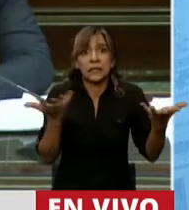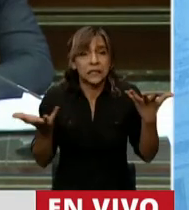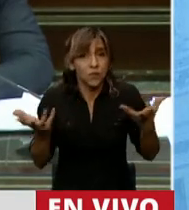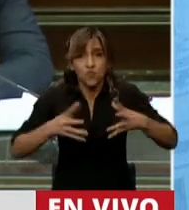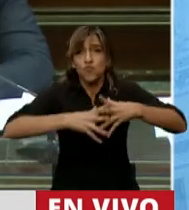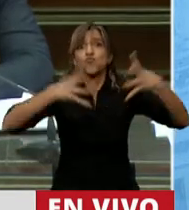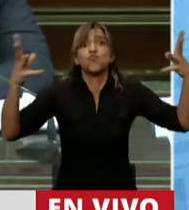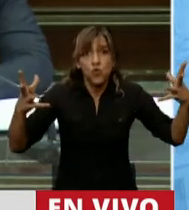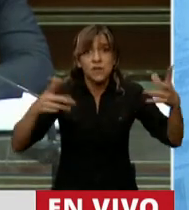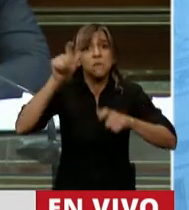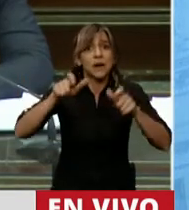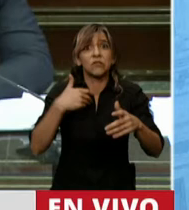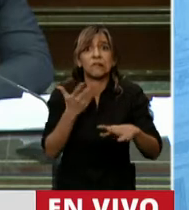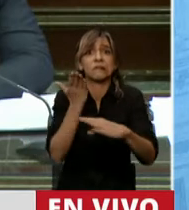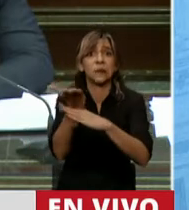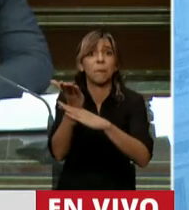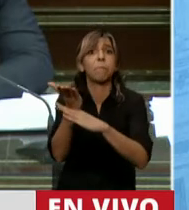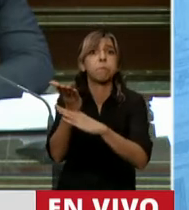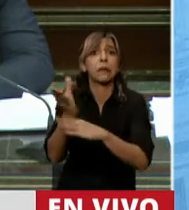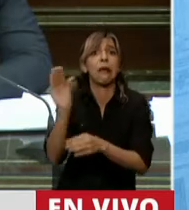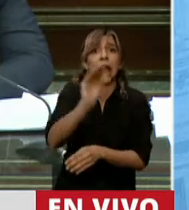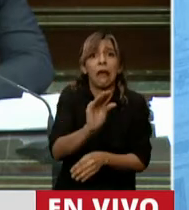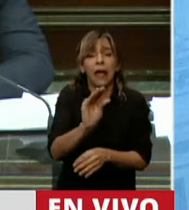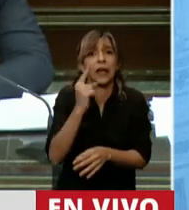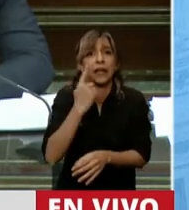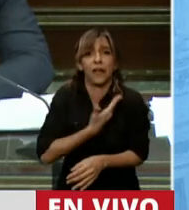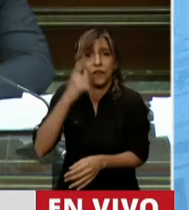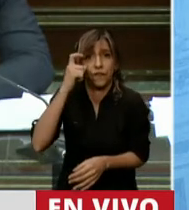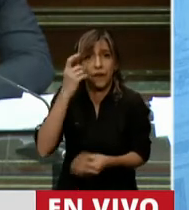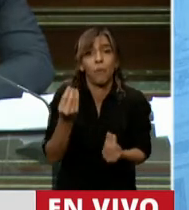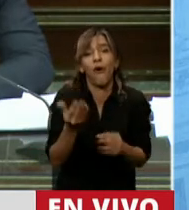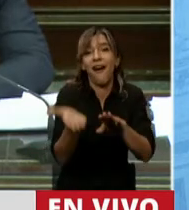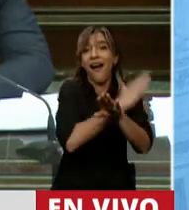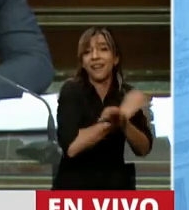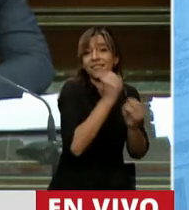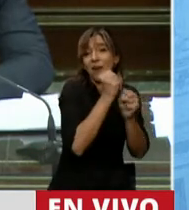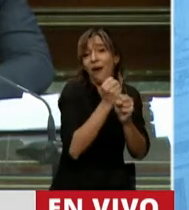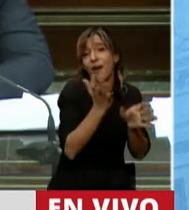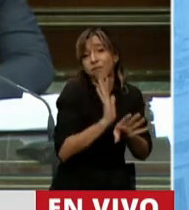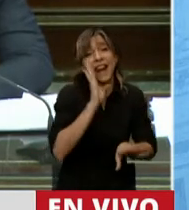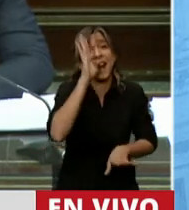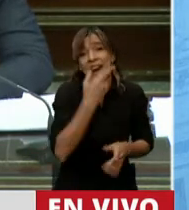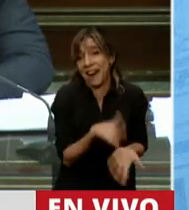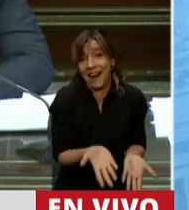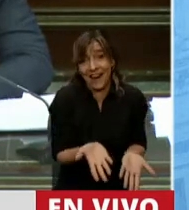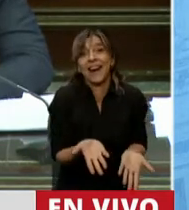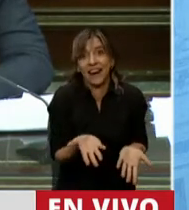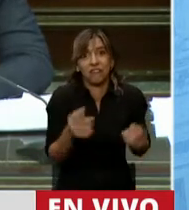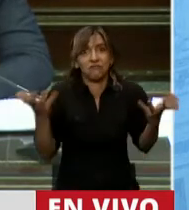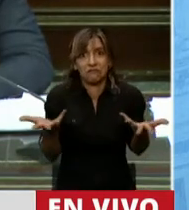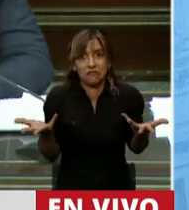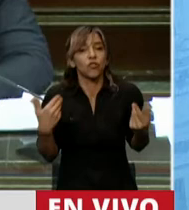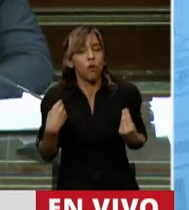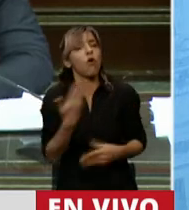altísimo de personas que hacían su prestación de los servicios de manera informal y que hoy están en un grave problema. El Estado se hizo presente.